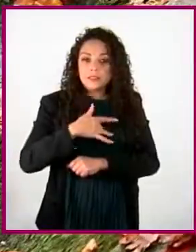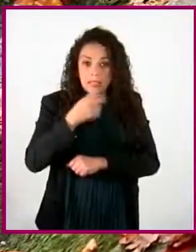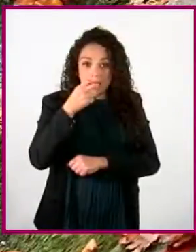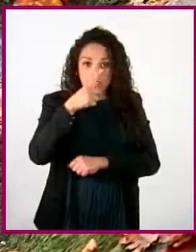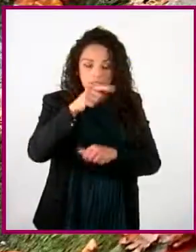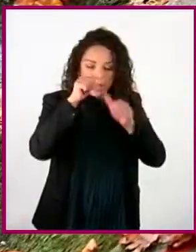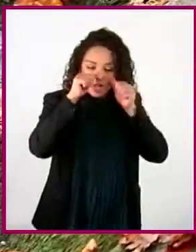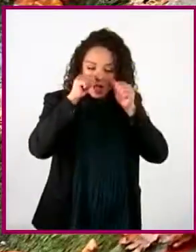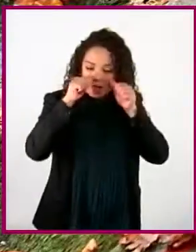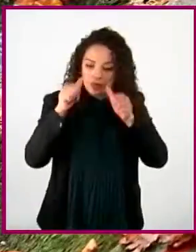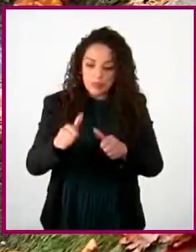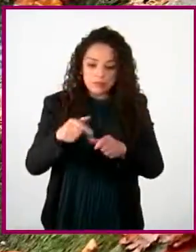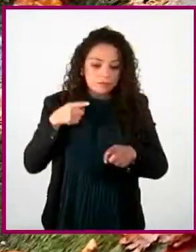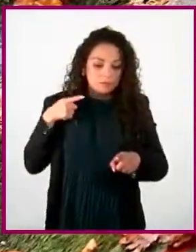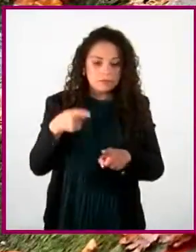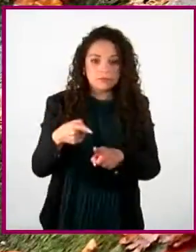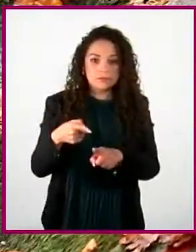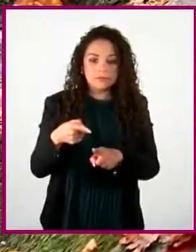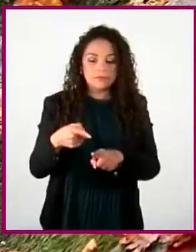ellas.